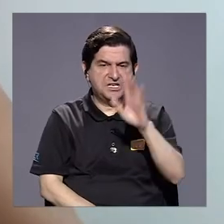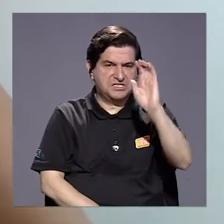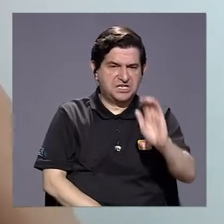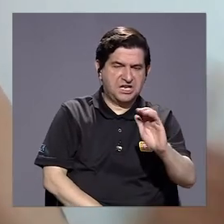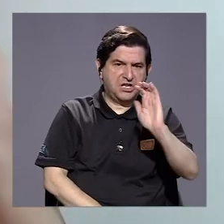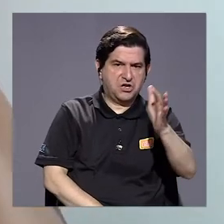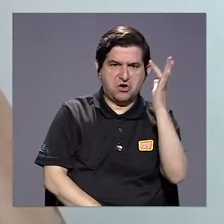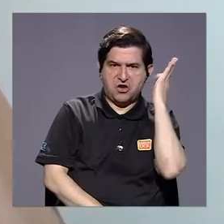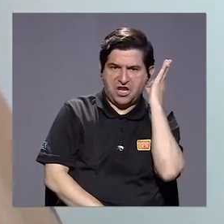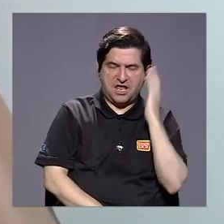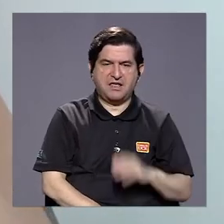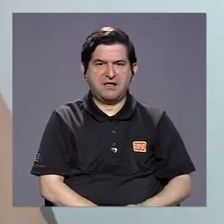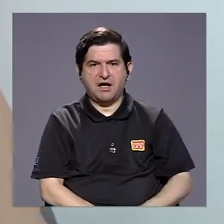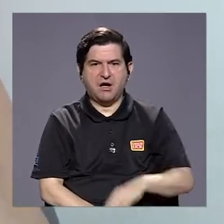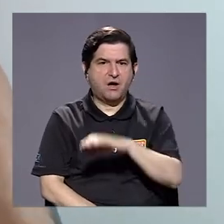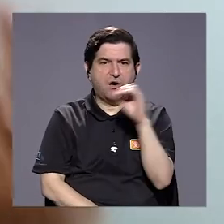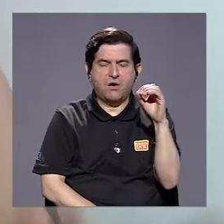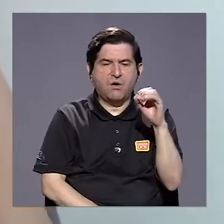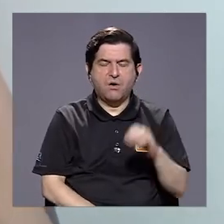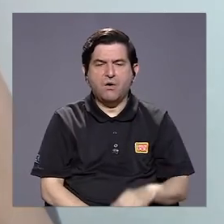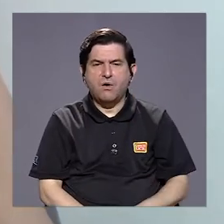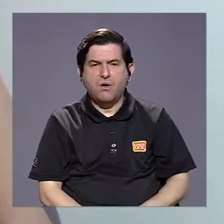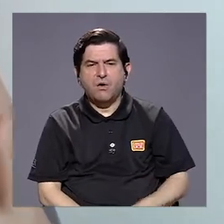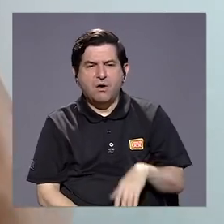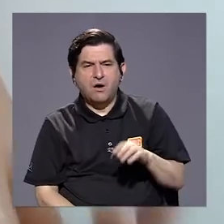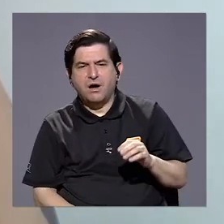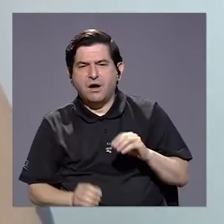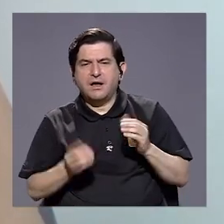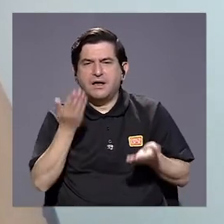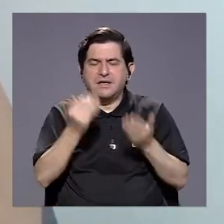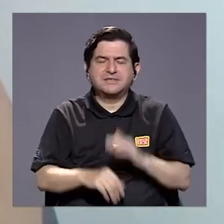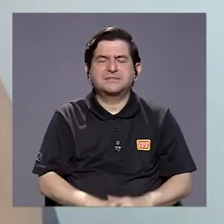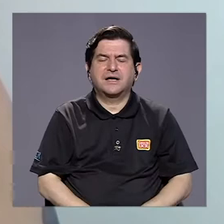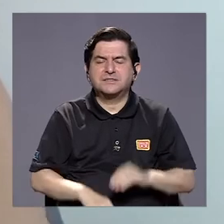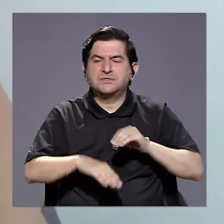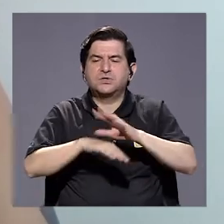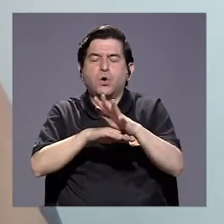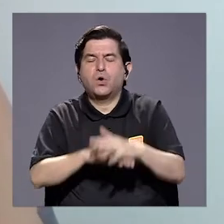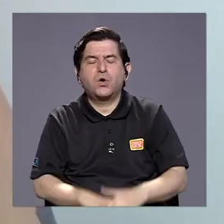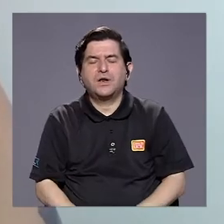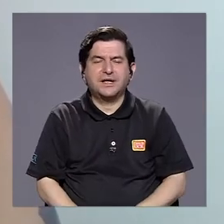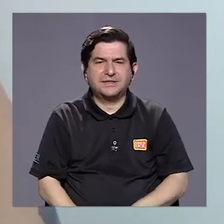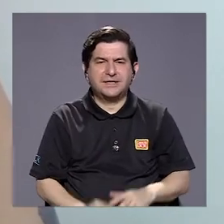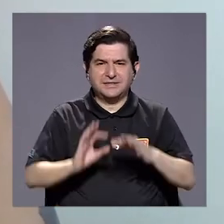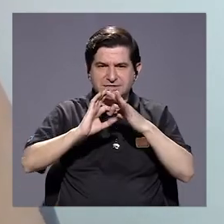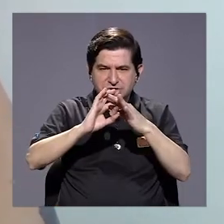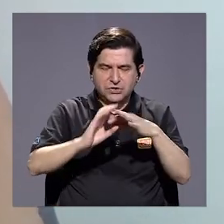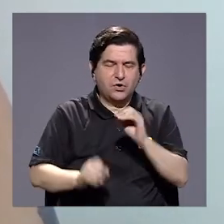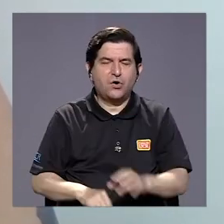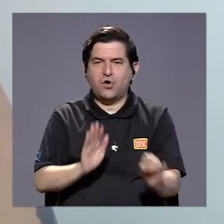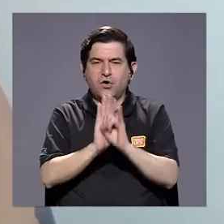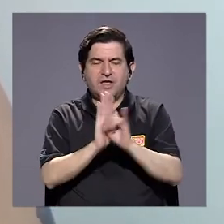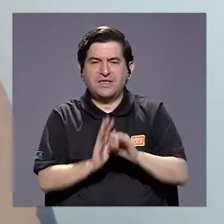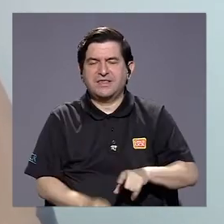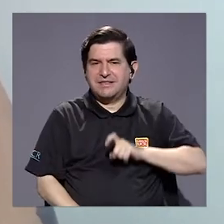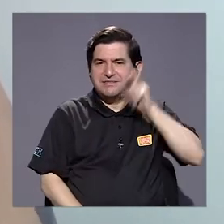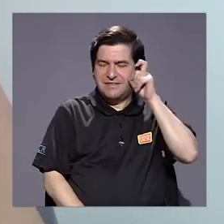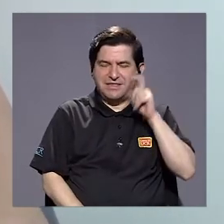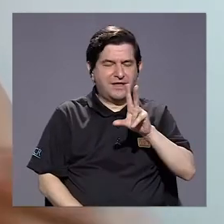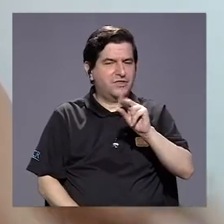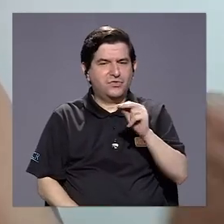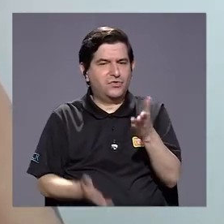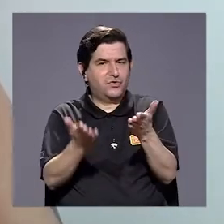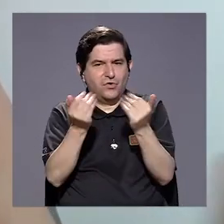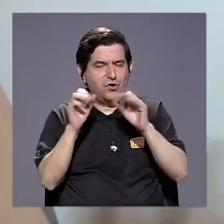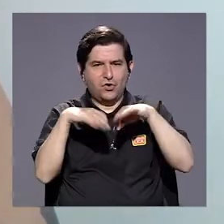niño, niña, niña, tiene una orientación sexual o una identidad de género que no coincide con lo que la familia quisiera